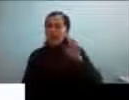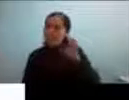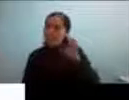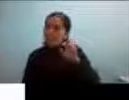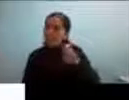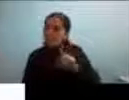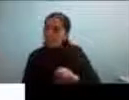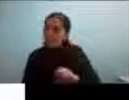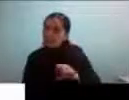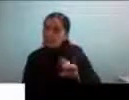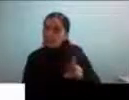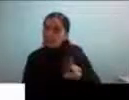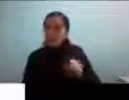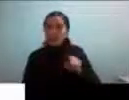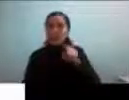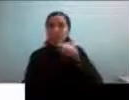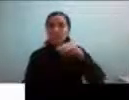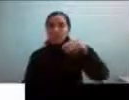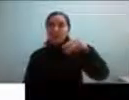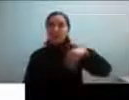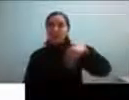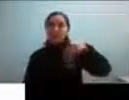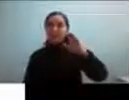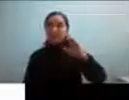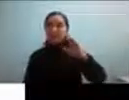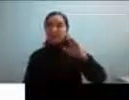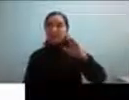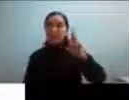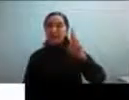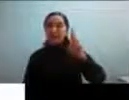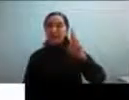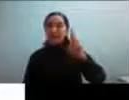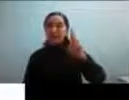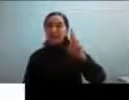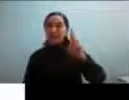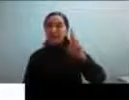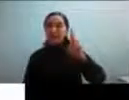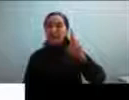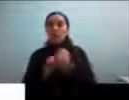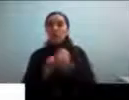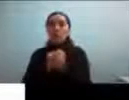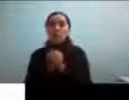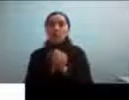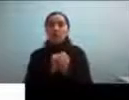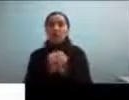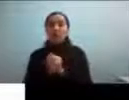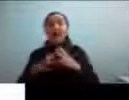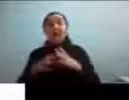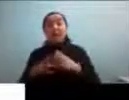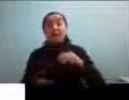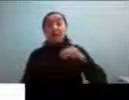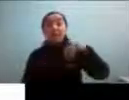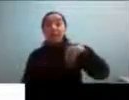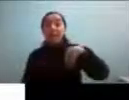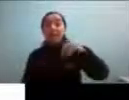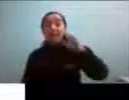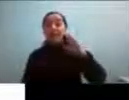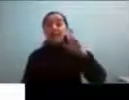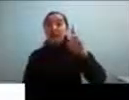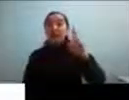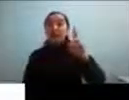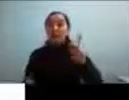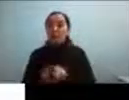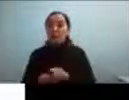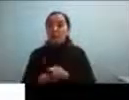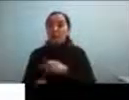la abreviación de Manchester porque en realidad la modifique bastante felizmente MCR también son mis iniciales entonces ha